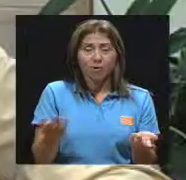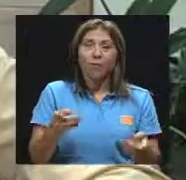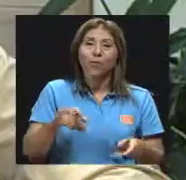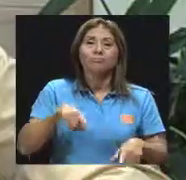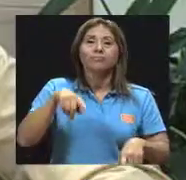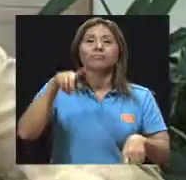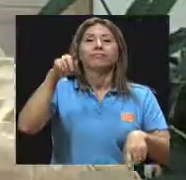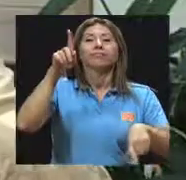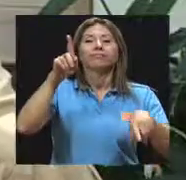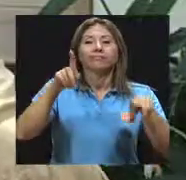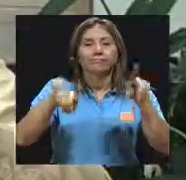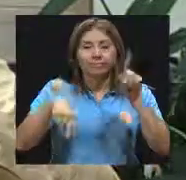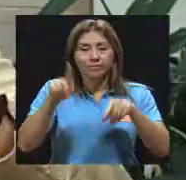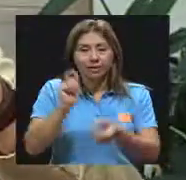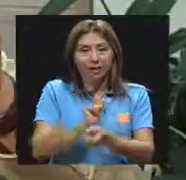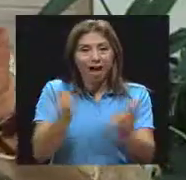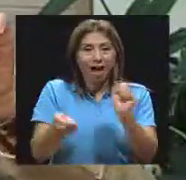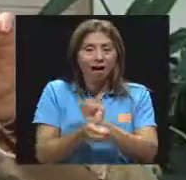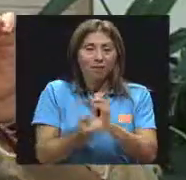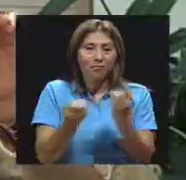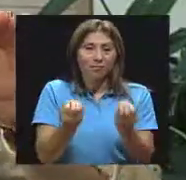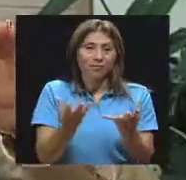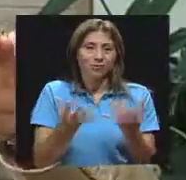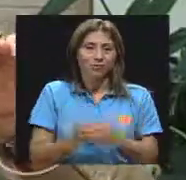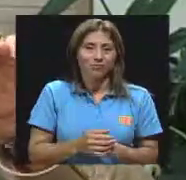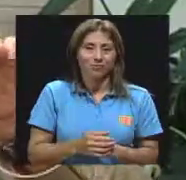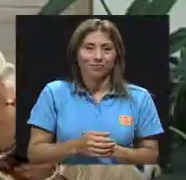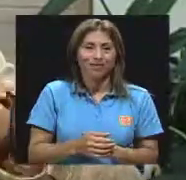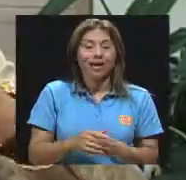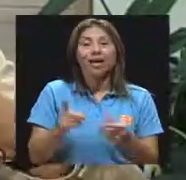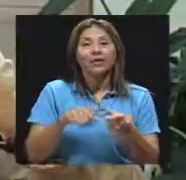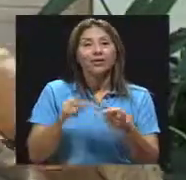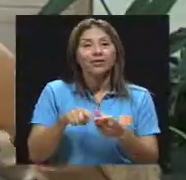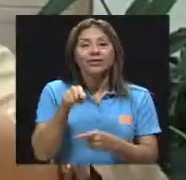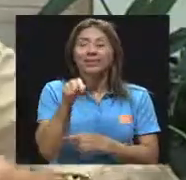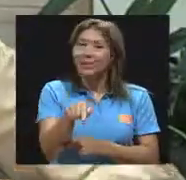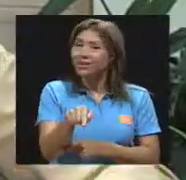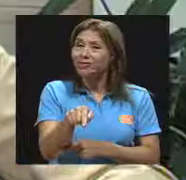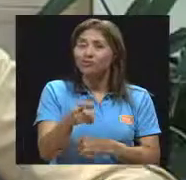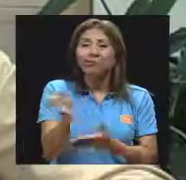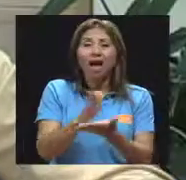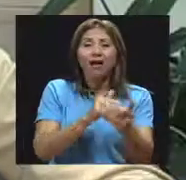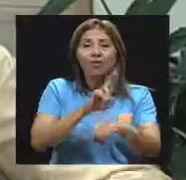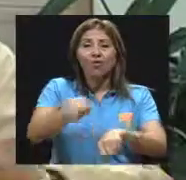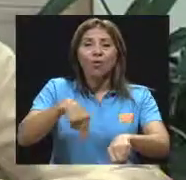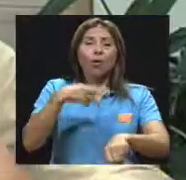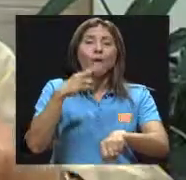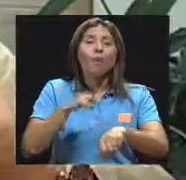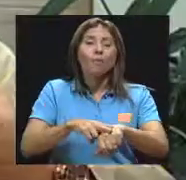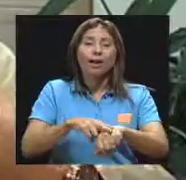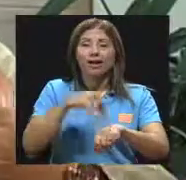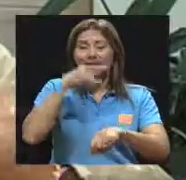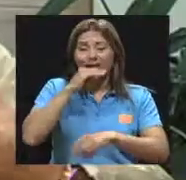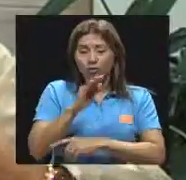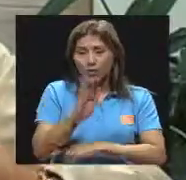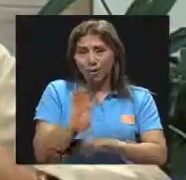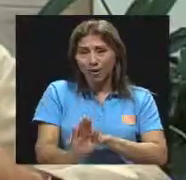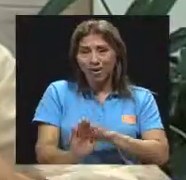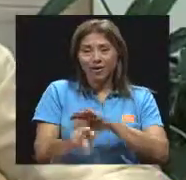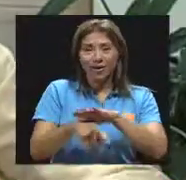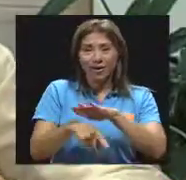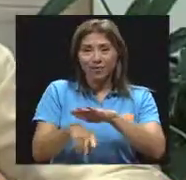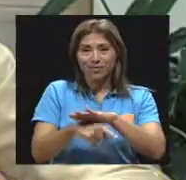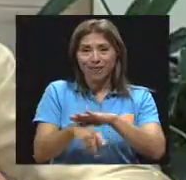partecita abajo de la meseta, o sea, que prácticamente uno dice, que vive como del aire. Eso es común en la etapa preescolar porque el niño ya el